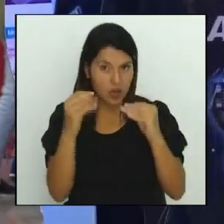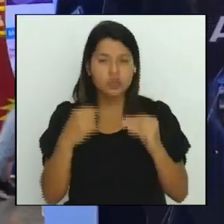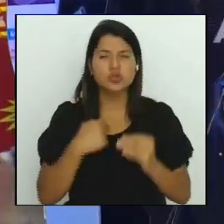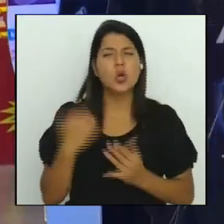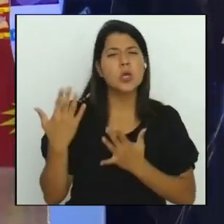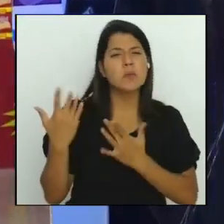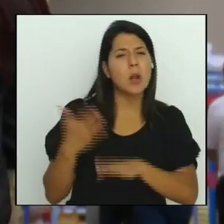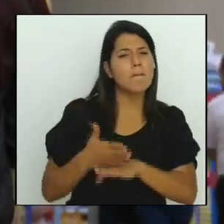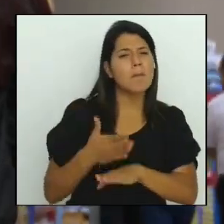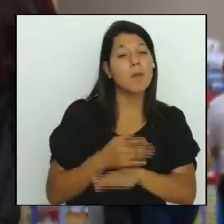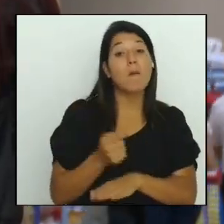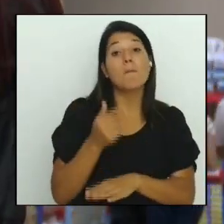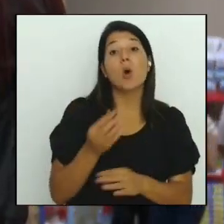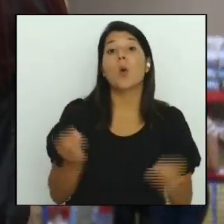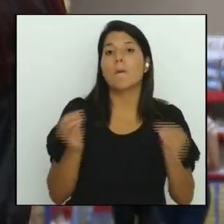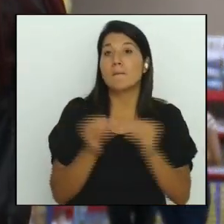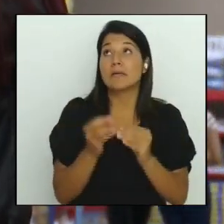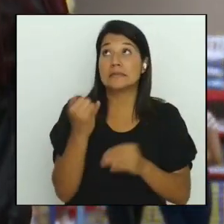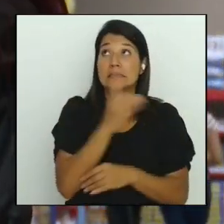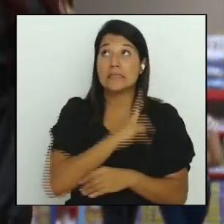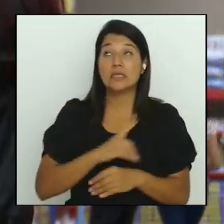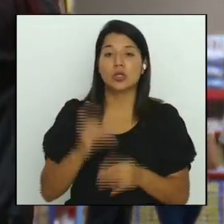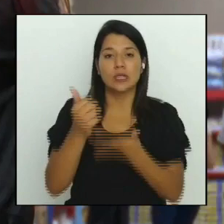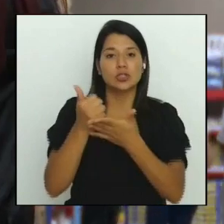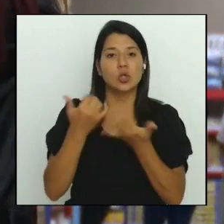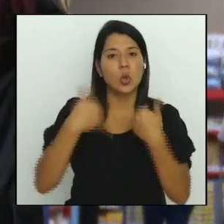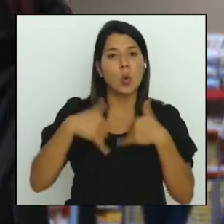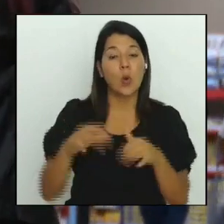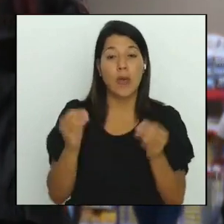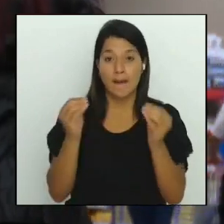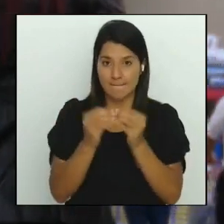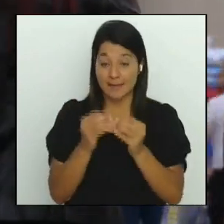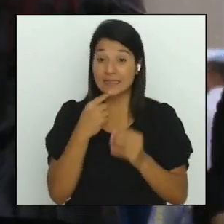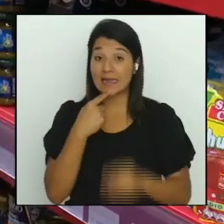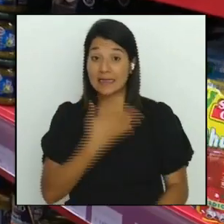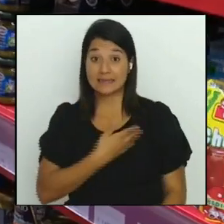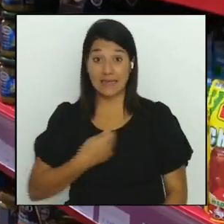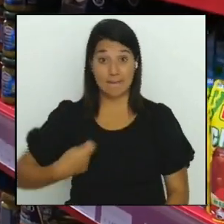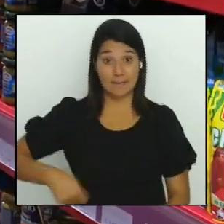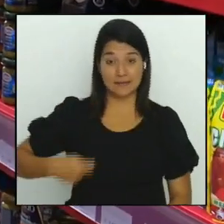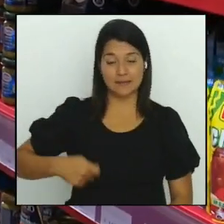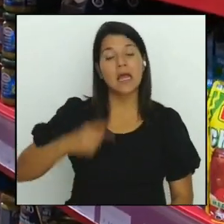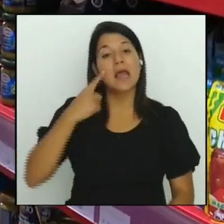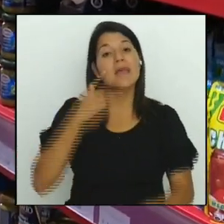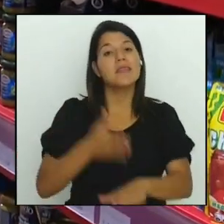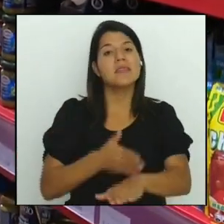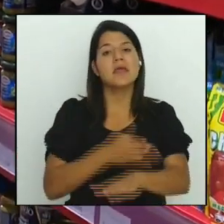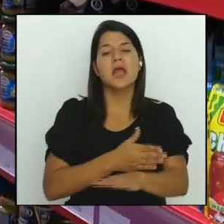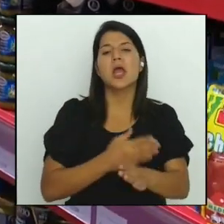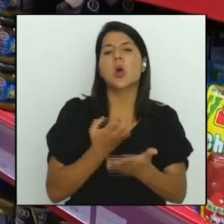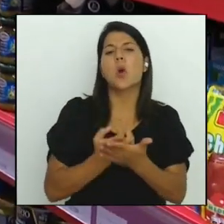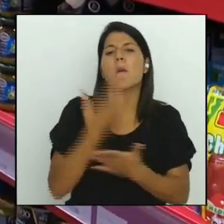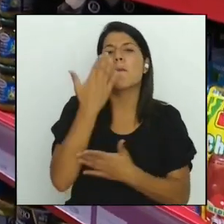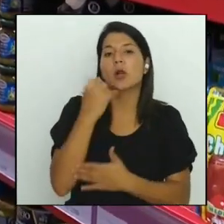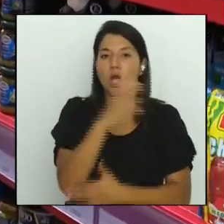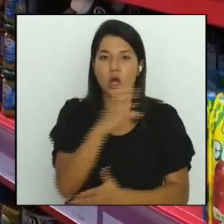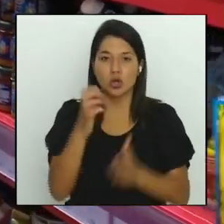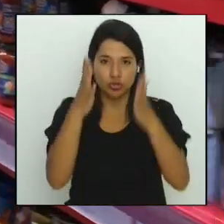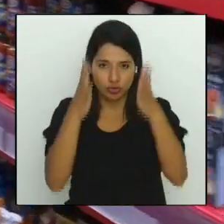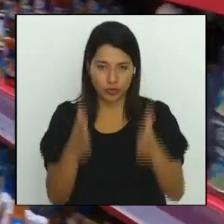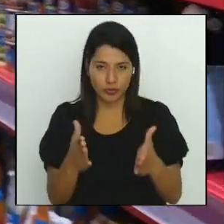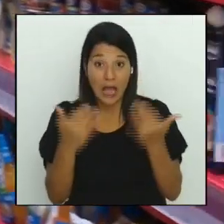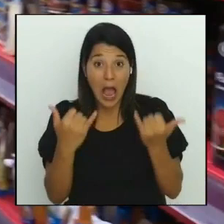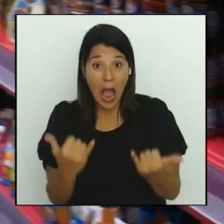ayuda todavía más. Chávez agregó que parte del crecimiento de la economía se debe a que los costarricenses están consumiendo más,